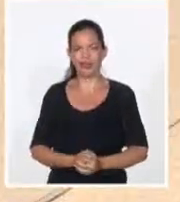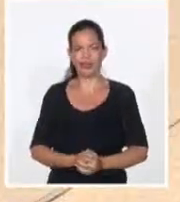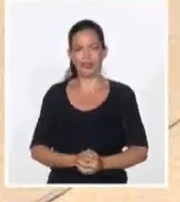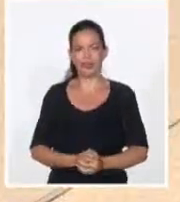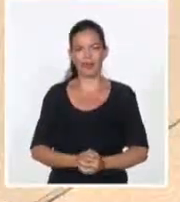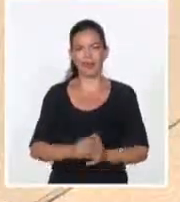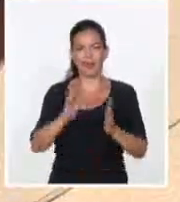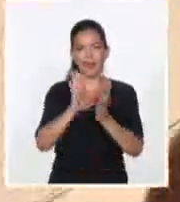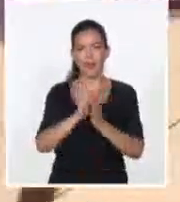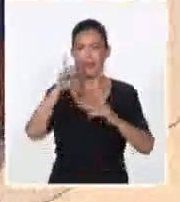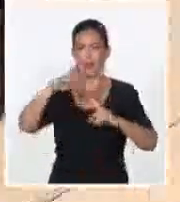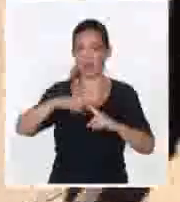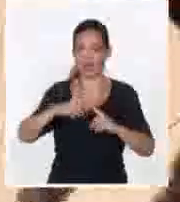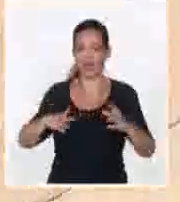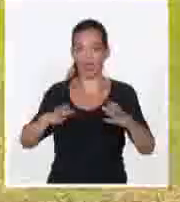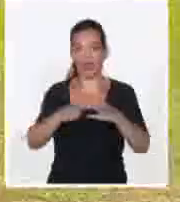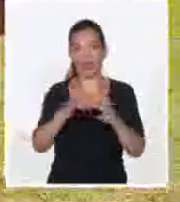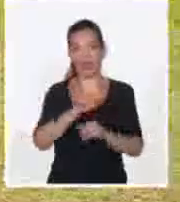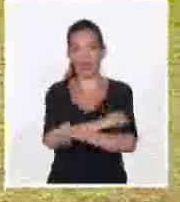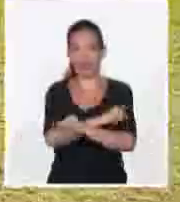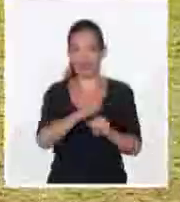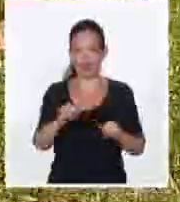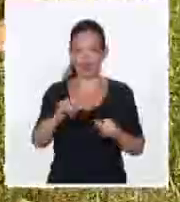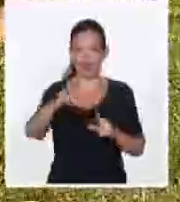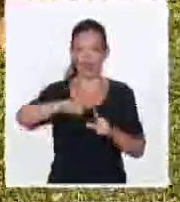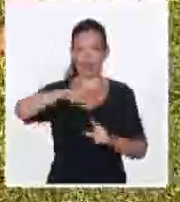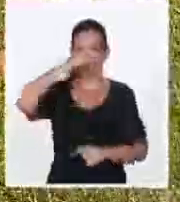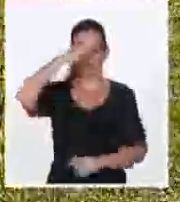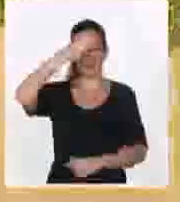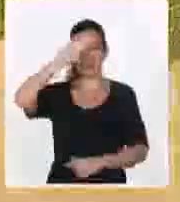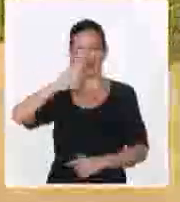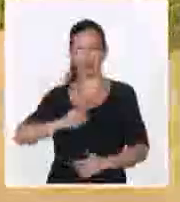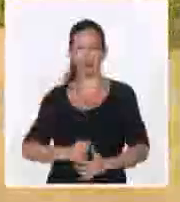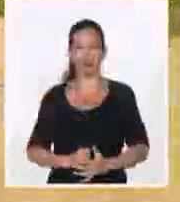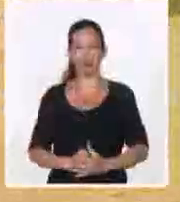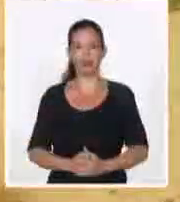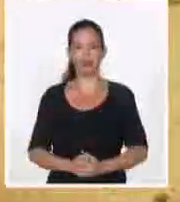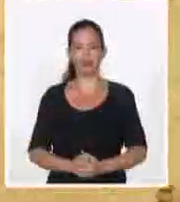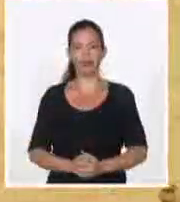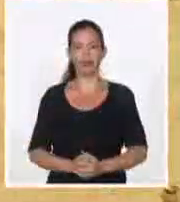Desde Matanzas, Carlos Manuel Bernal para el Sistema Informativo de la Televisión Cubana.